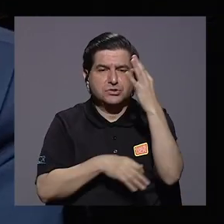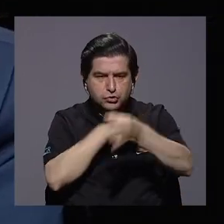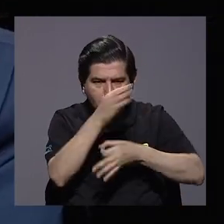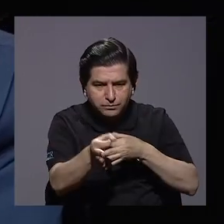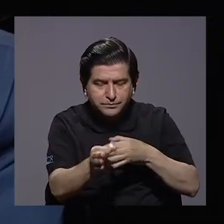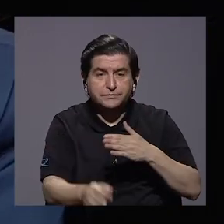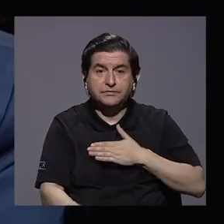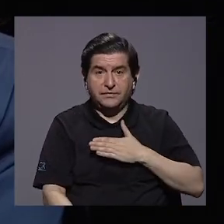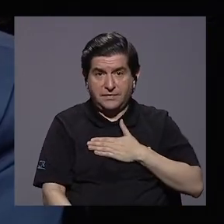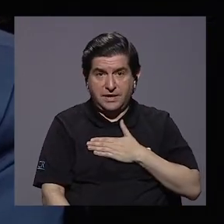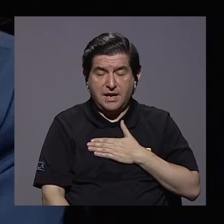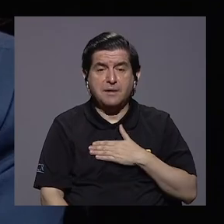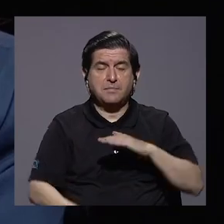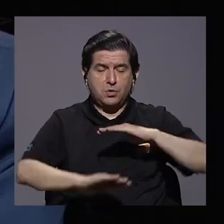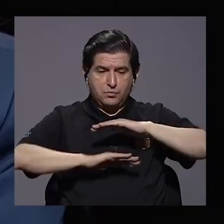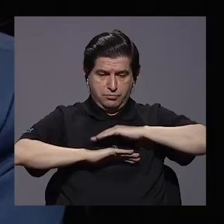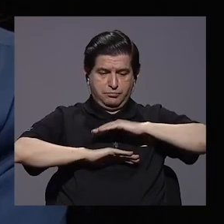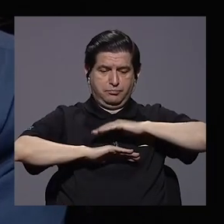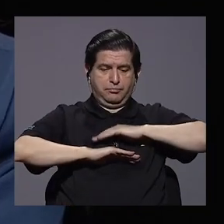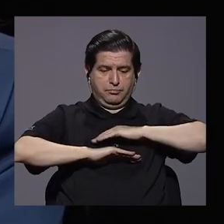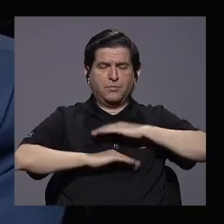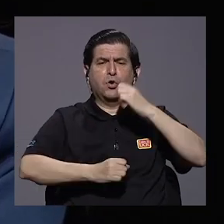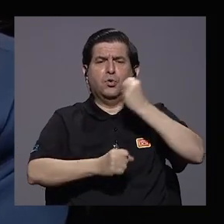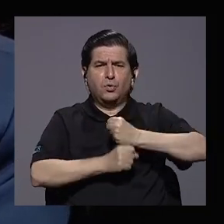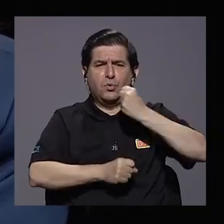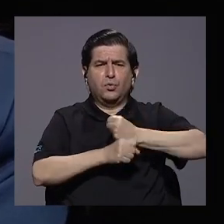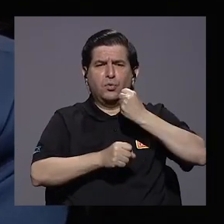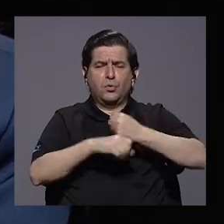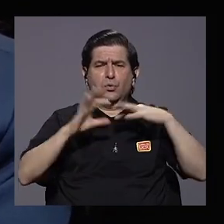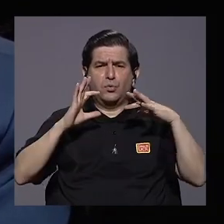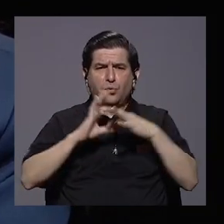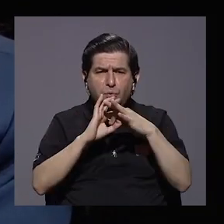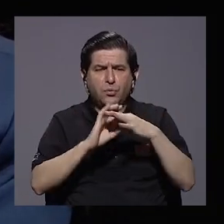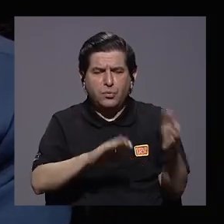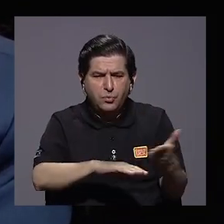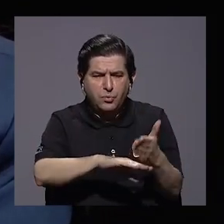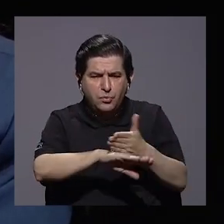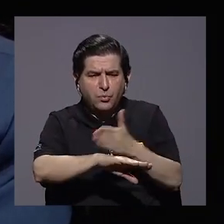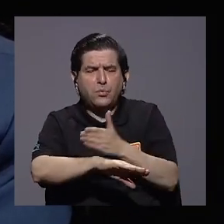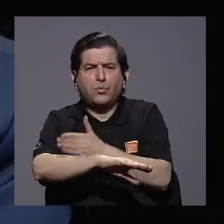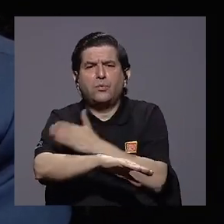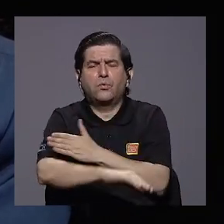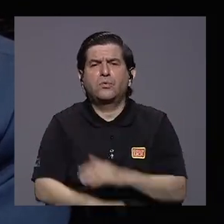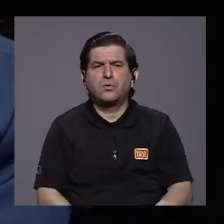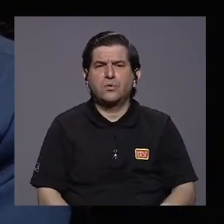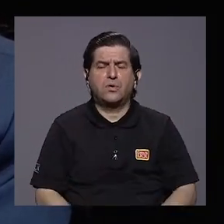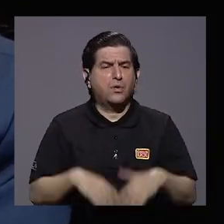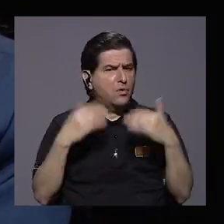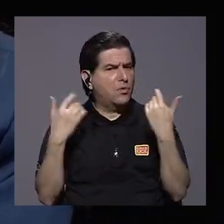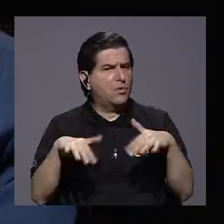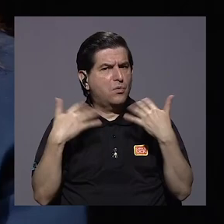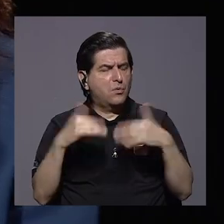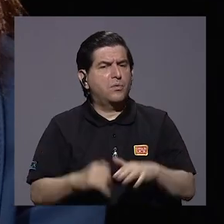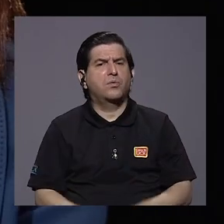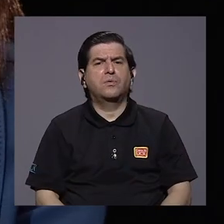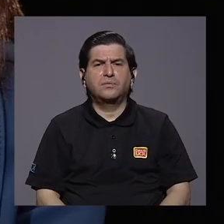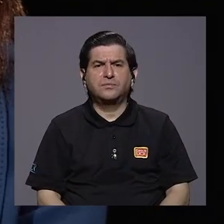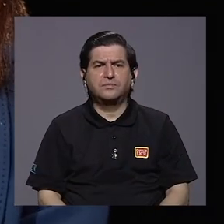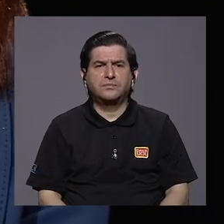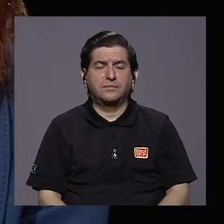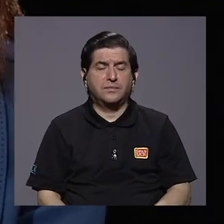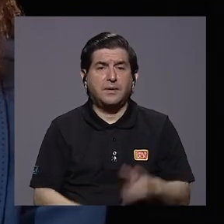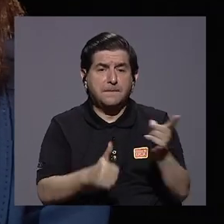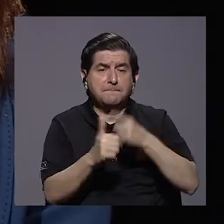que a mí me ha satisfecho muchísimo. Lo hemos trabajado juntos, lo hemos mejorado juntos, realmente le he hecho un gran trabajo porque